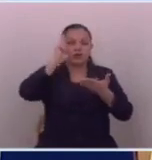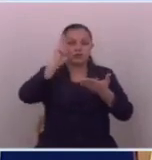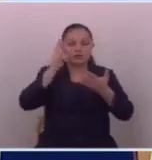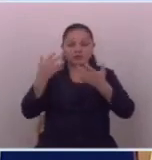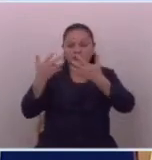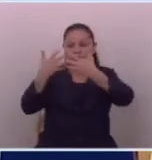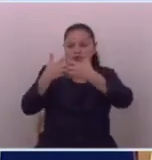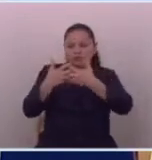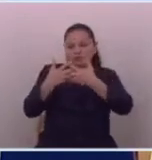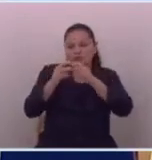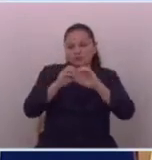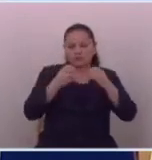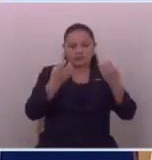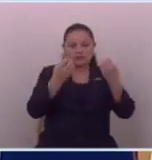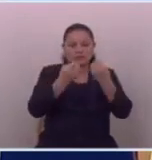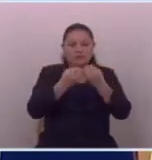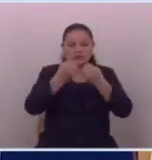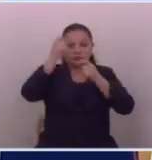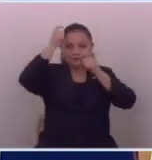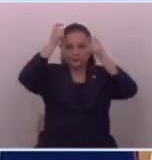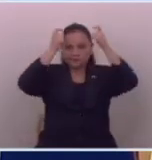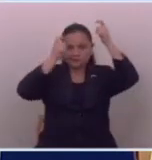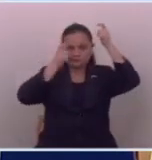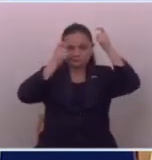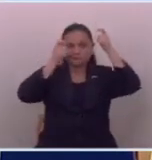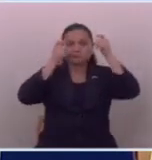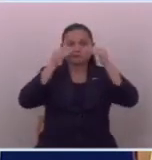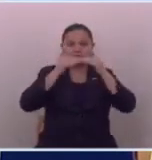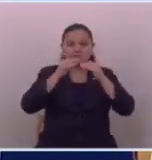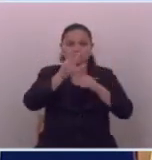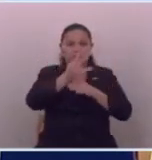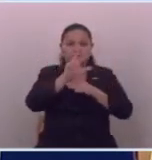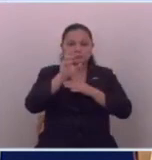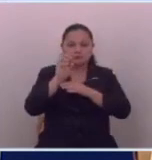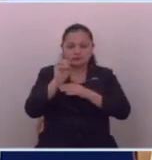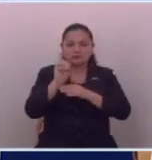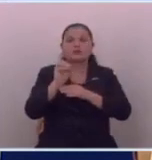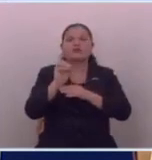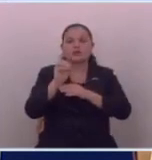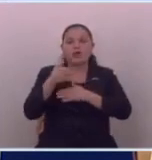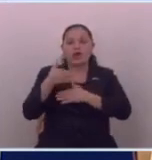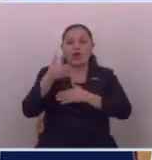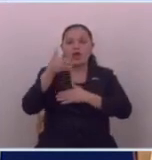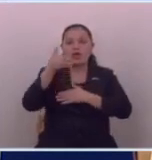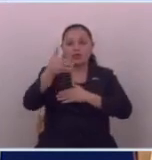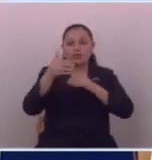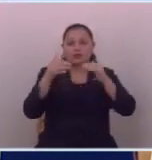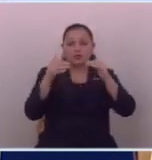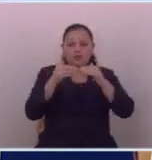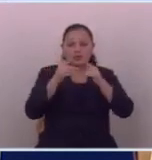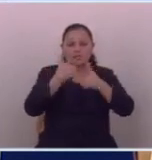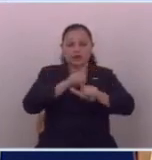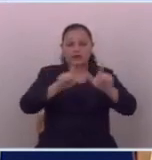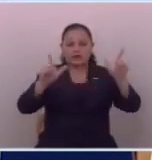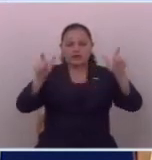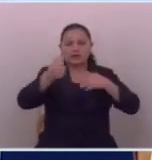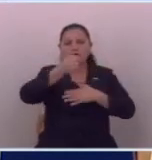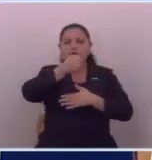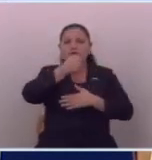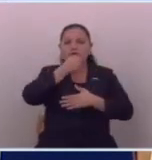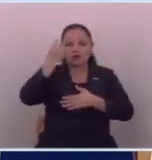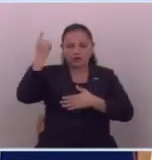concordancia con la Organización de las Naciones Unidas, el 30 aniversario del Día Mundial de la Libertad de Prensa